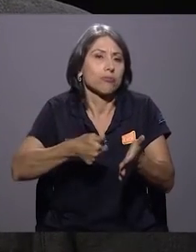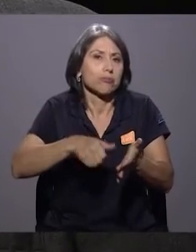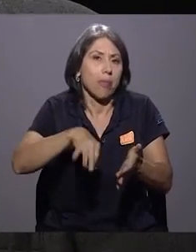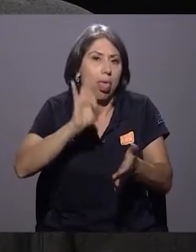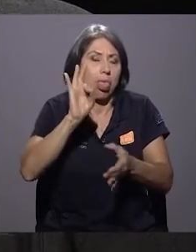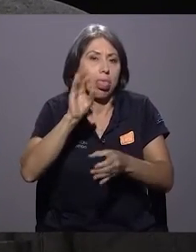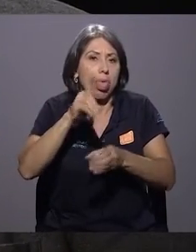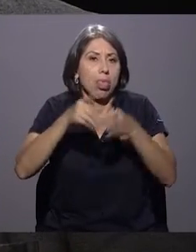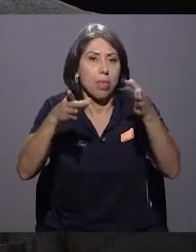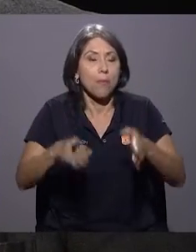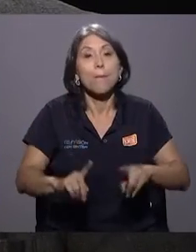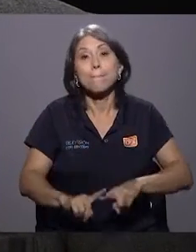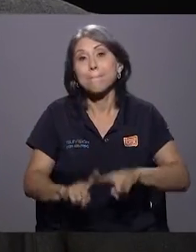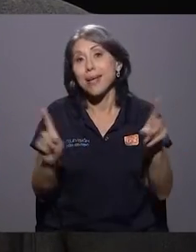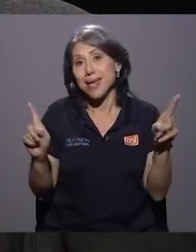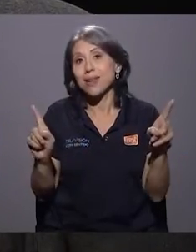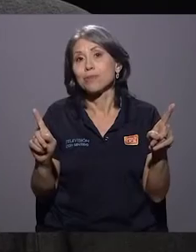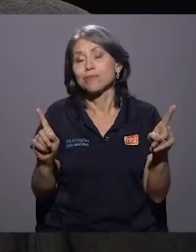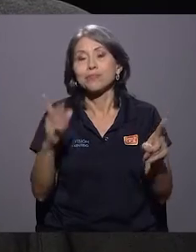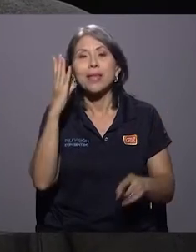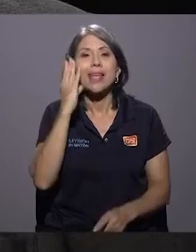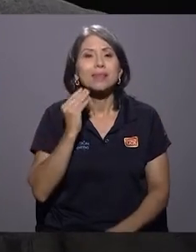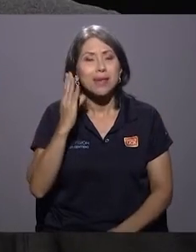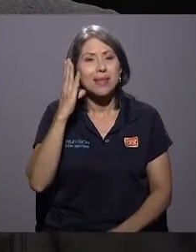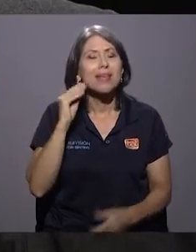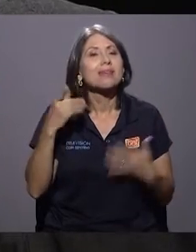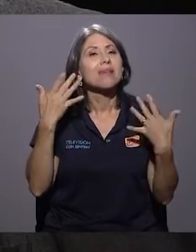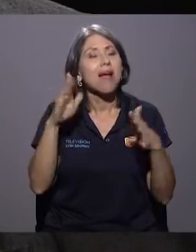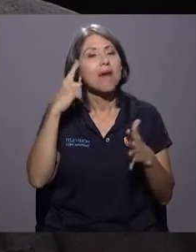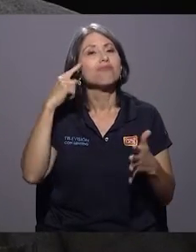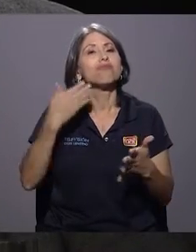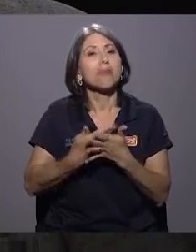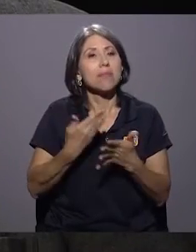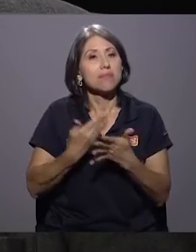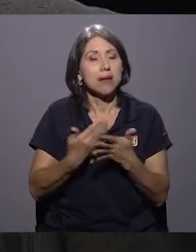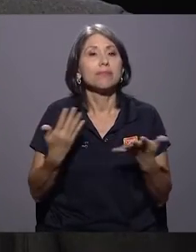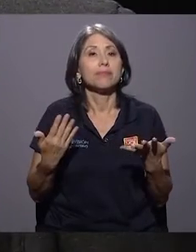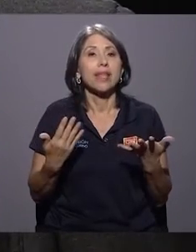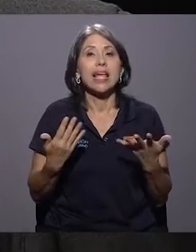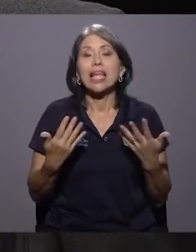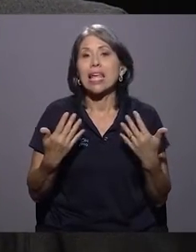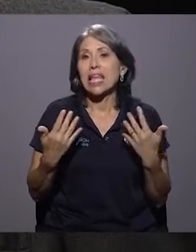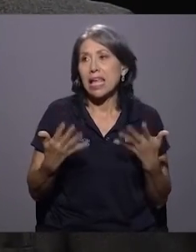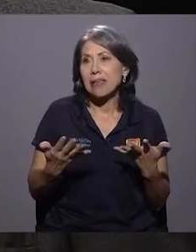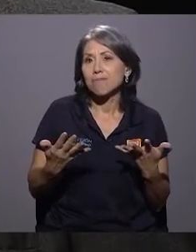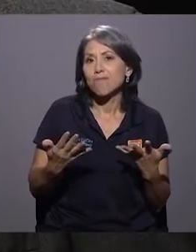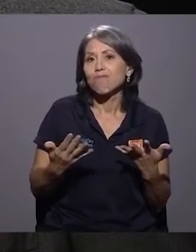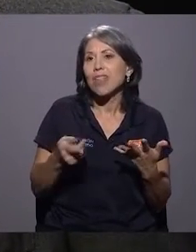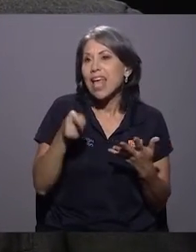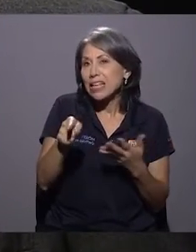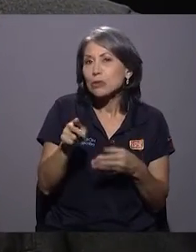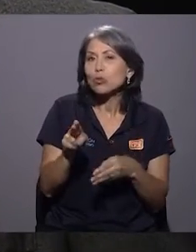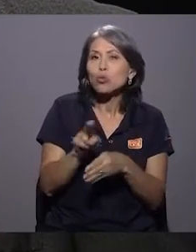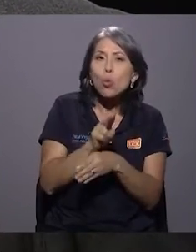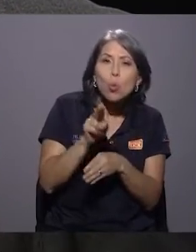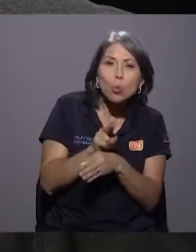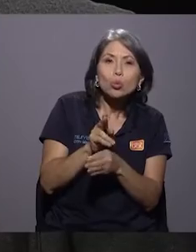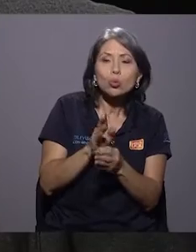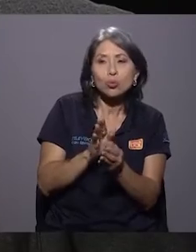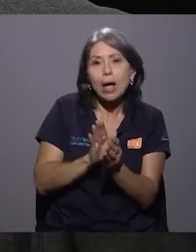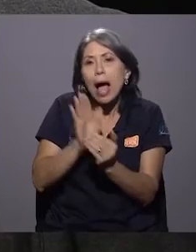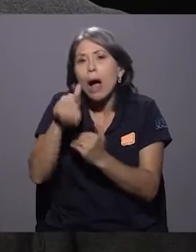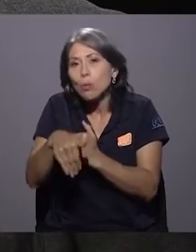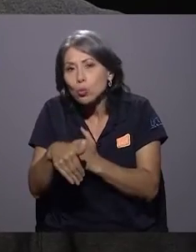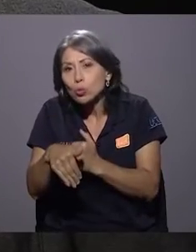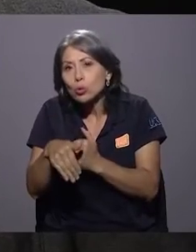diputados. Pero definitivamente la experiencia nos ha demostrado que se está prestando para abusos. Abusos que el sistema